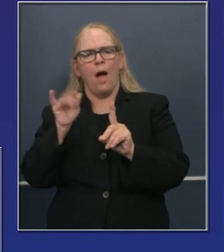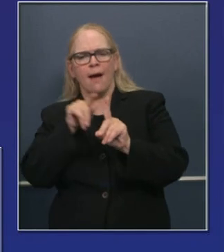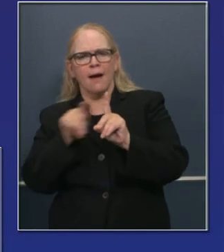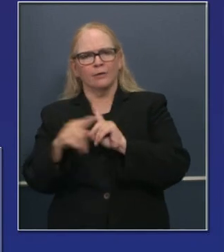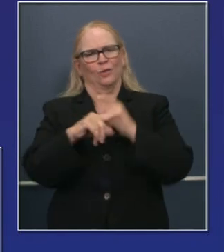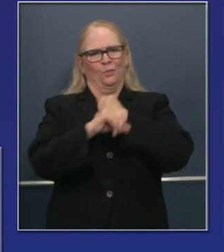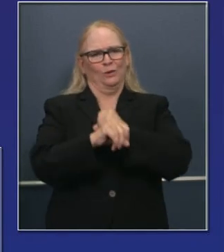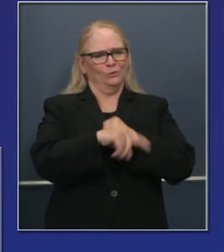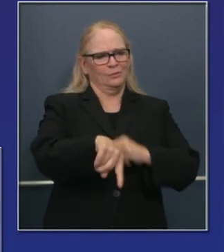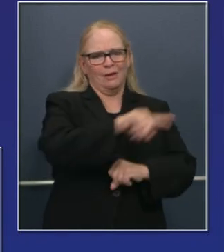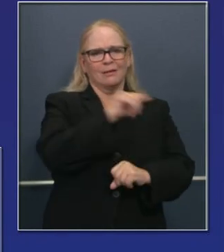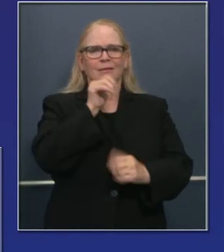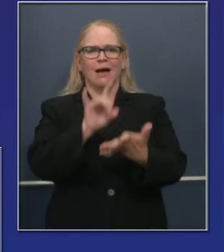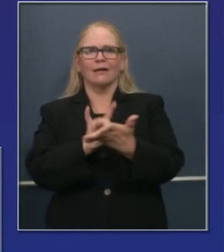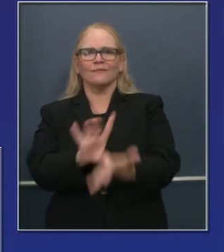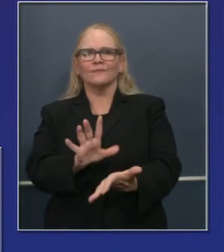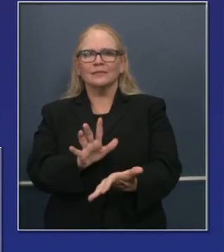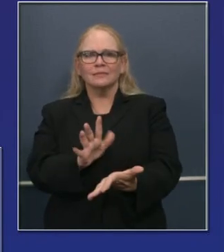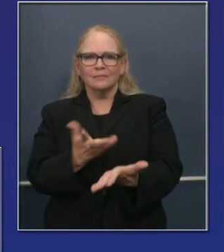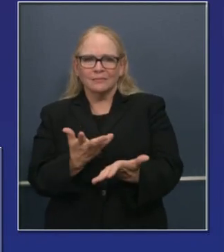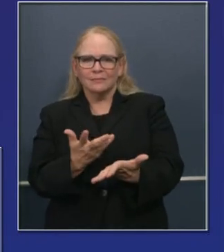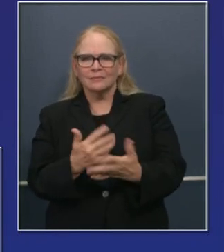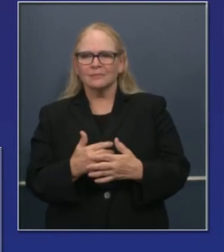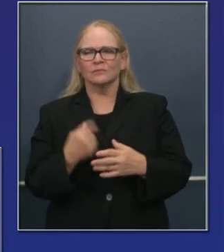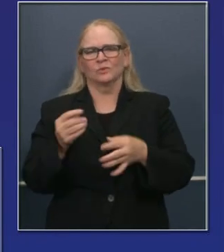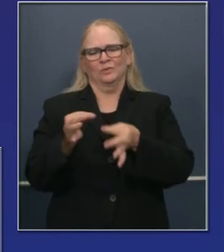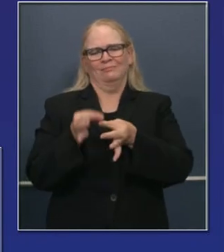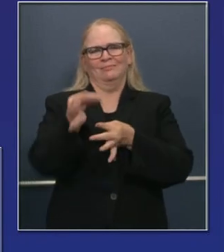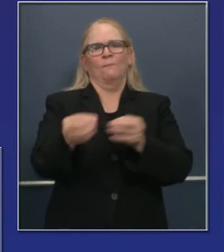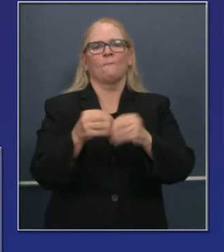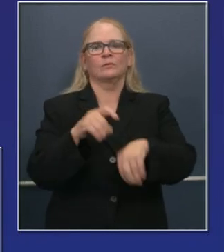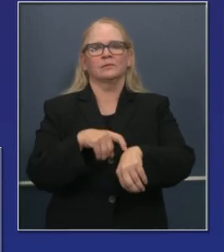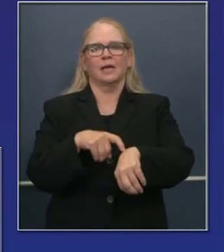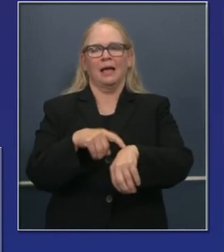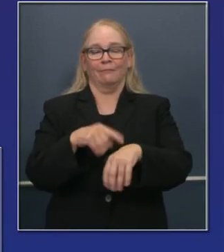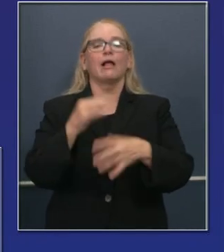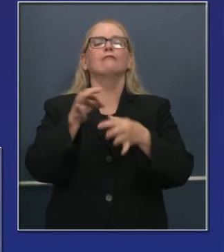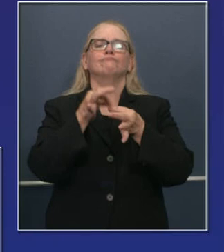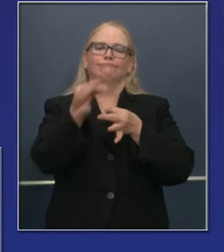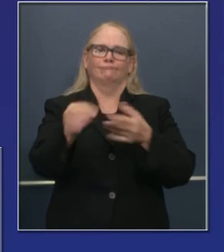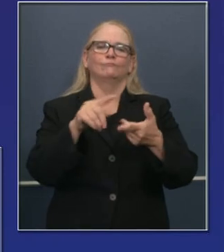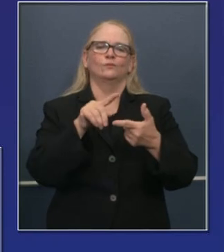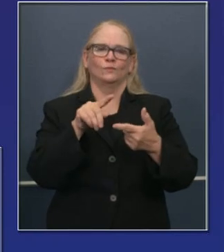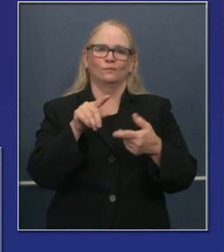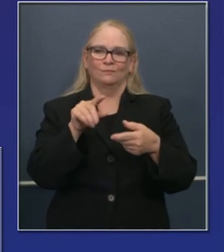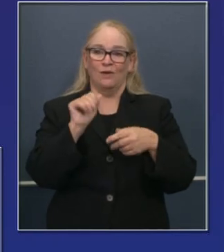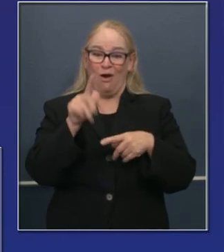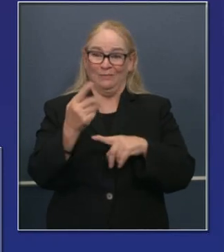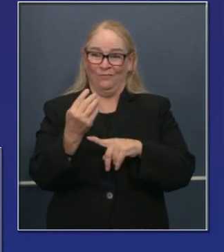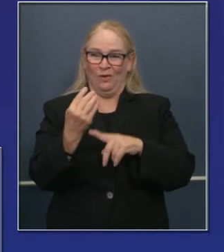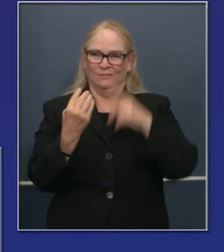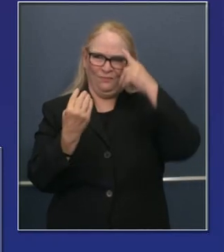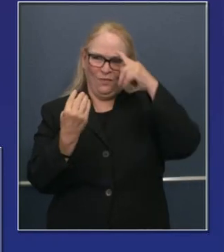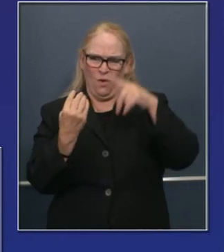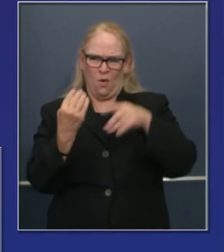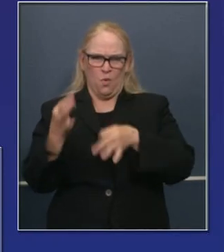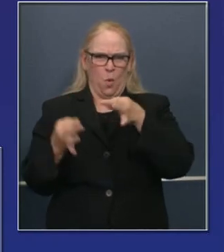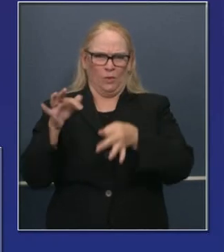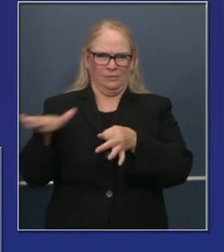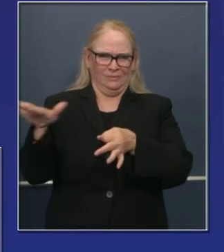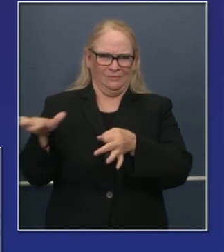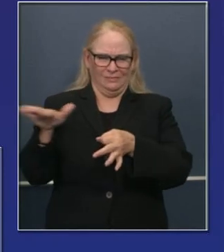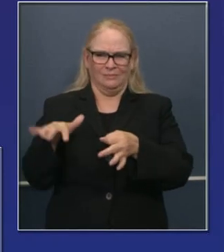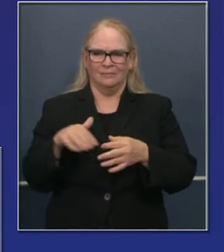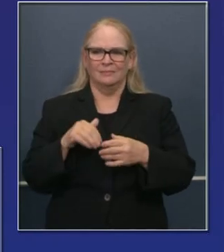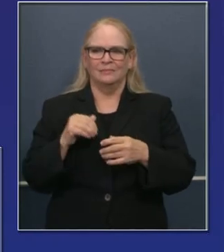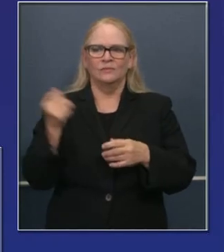poder expandir hacia finales del mes la regla adoptada para cesar desalojos,